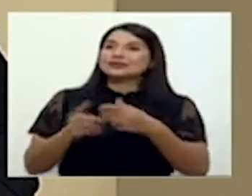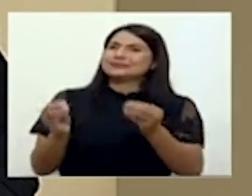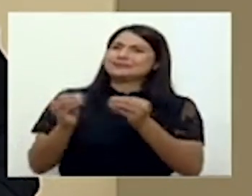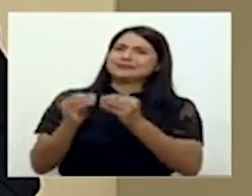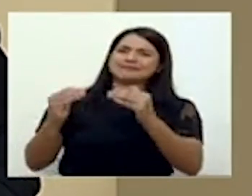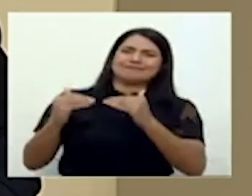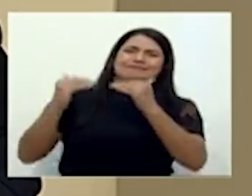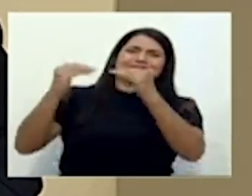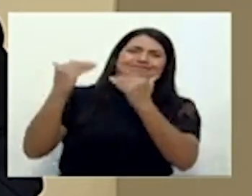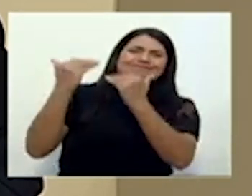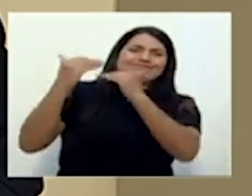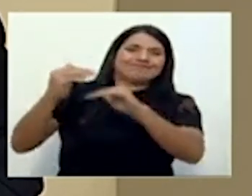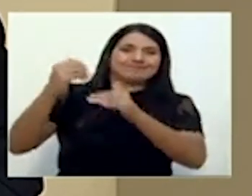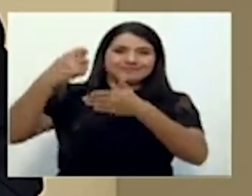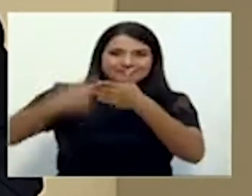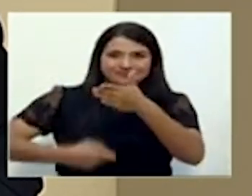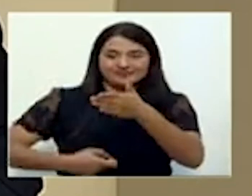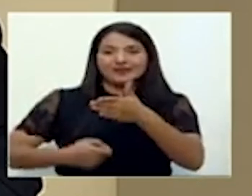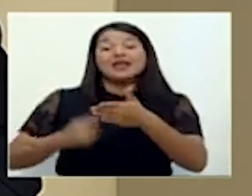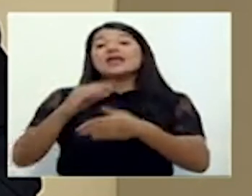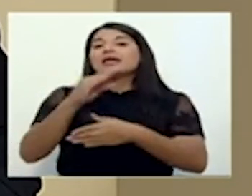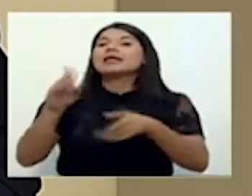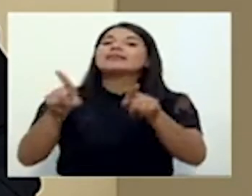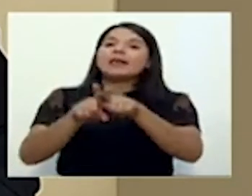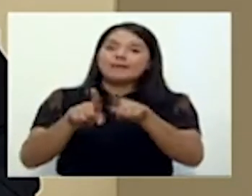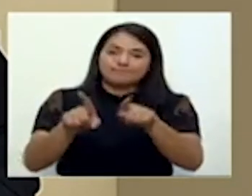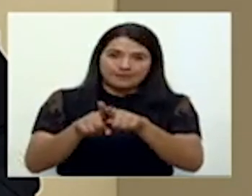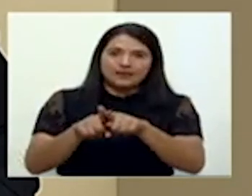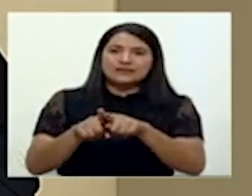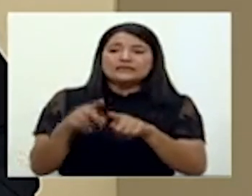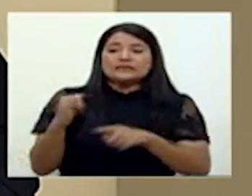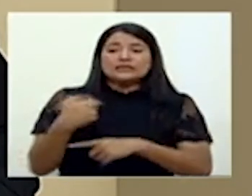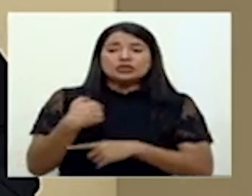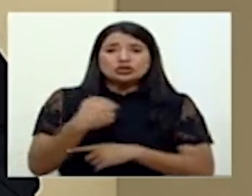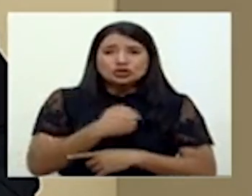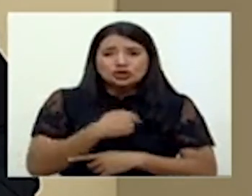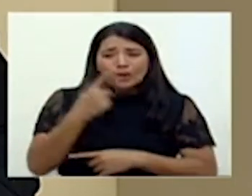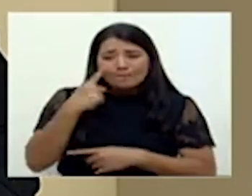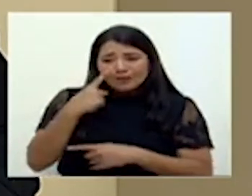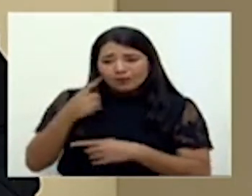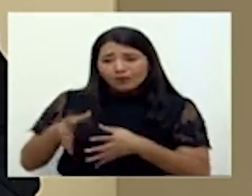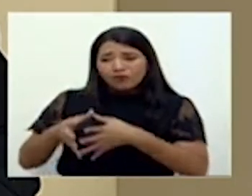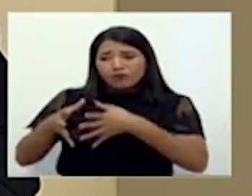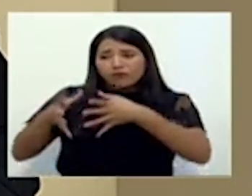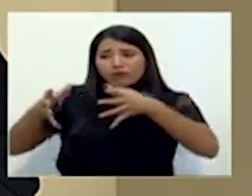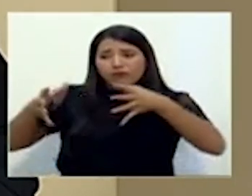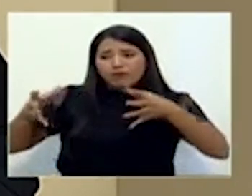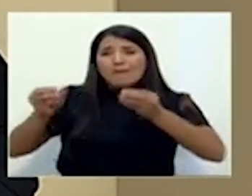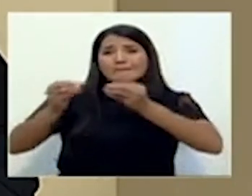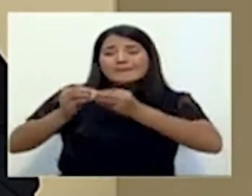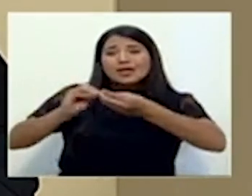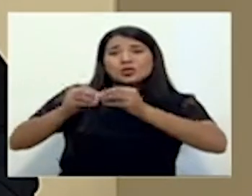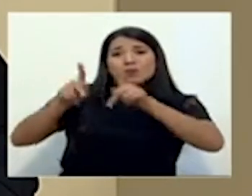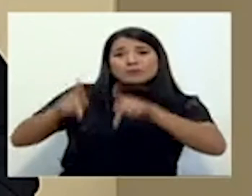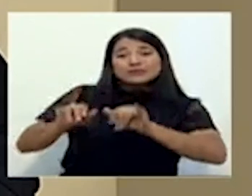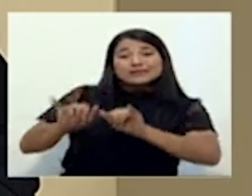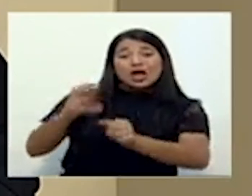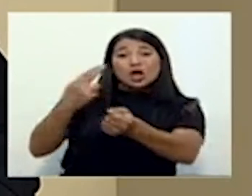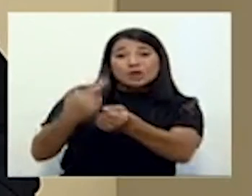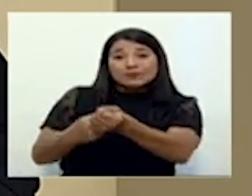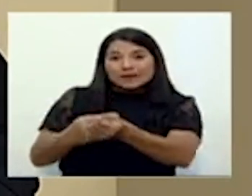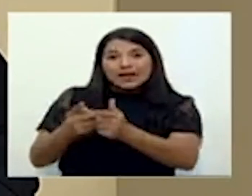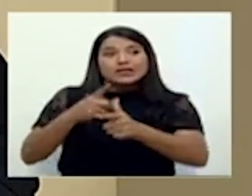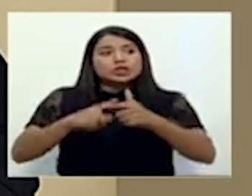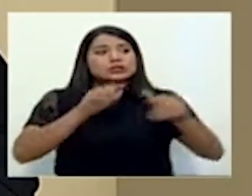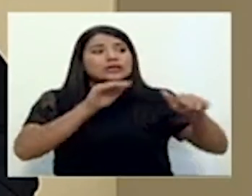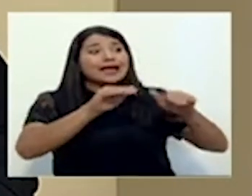generar esta alerta anticipada para que los cantones y distritos que tienen estas alertas sindrómicas que ya se han descrito